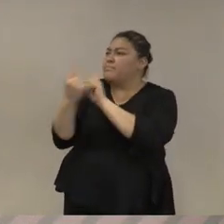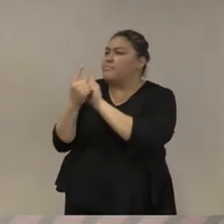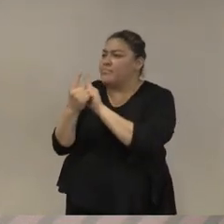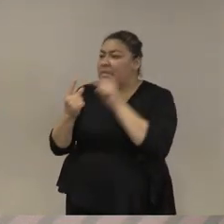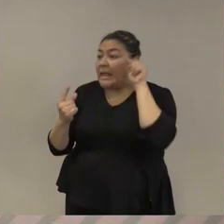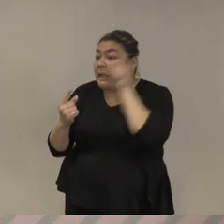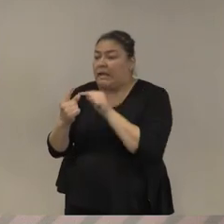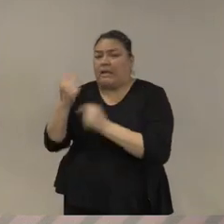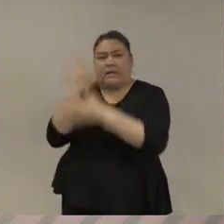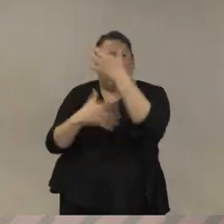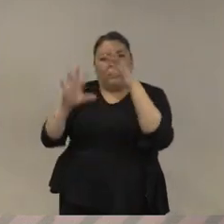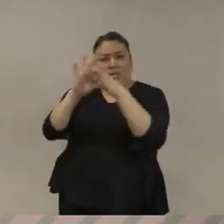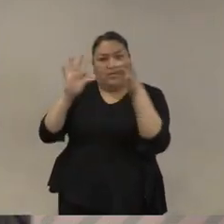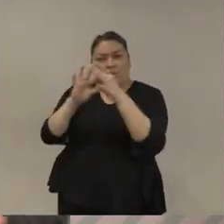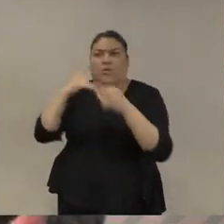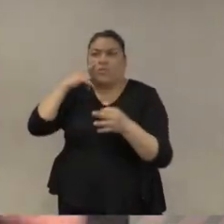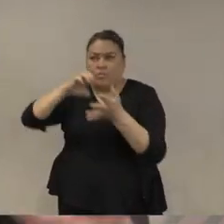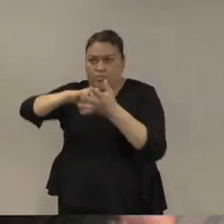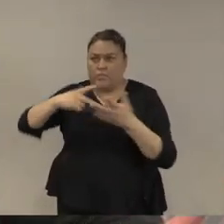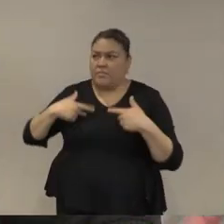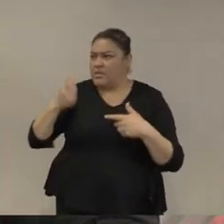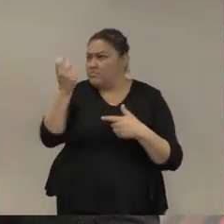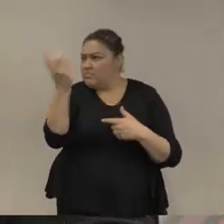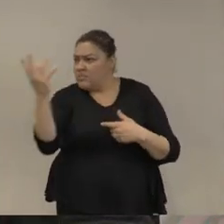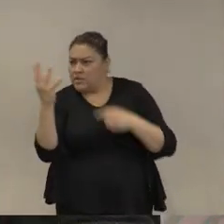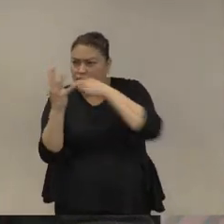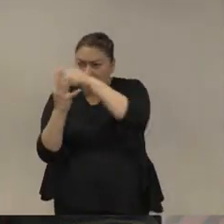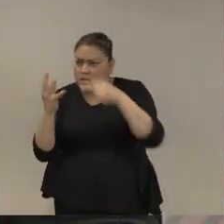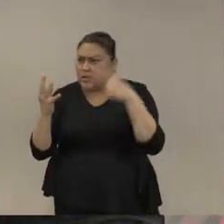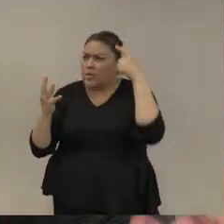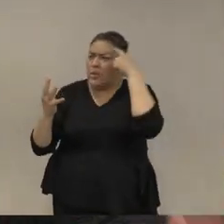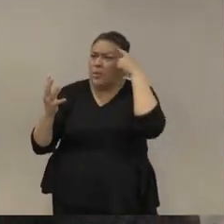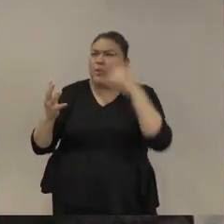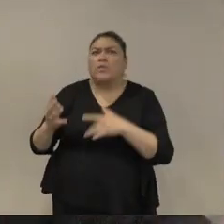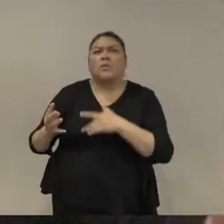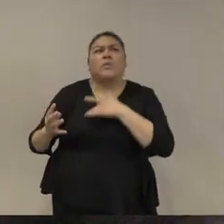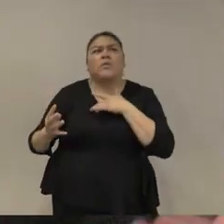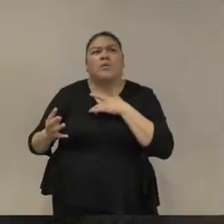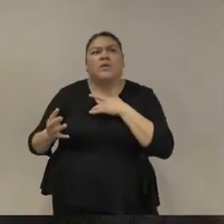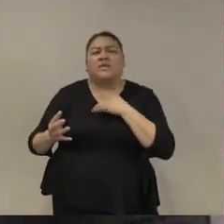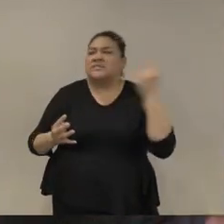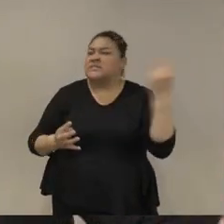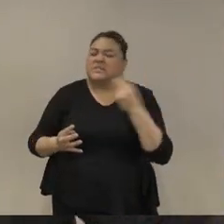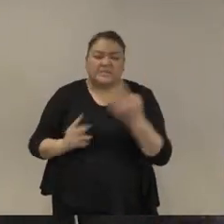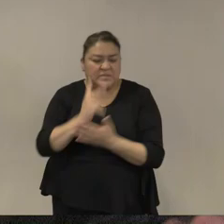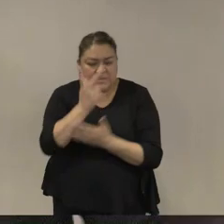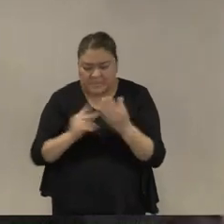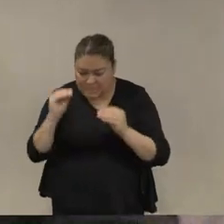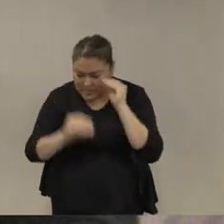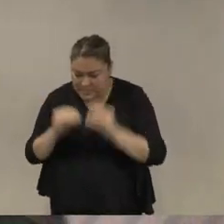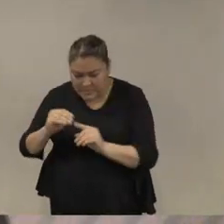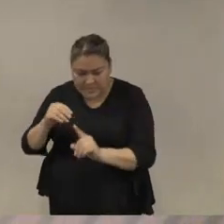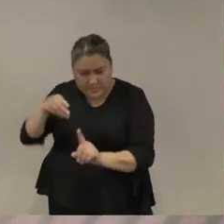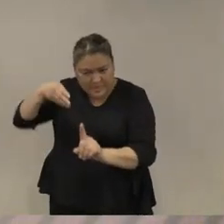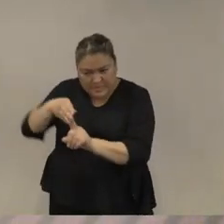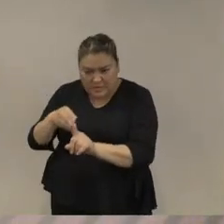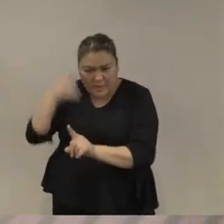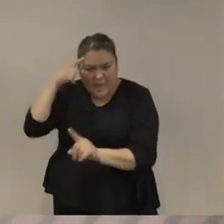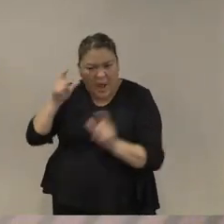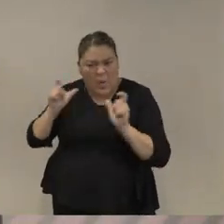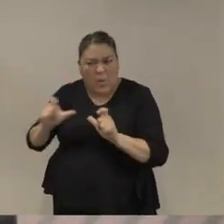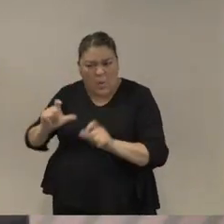pensando que lo que necesitan es construir políticas públicas enfocadas en el uso de la fuerza